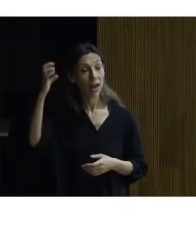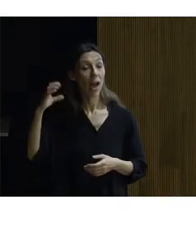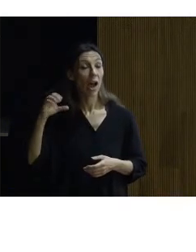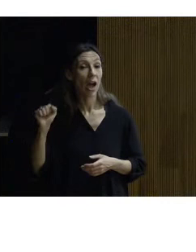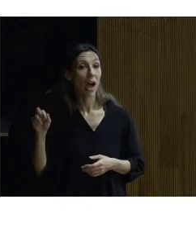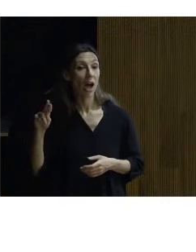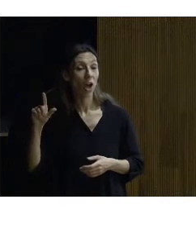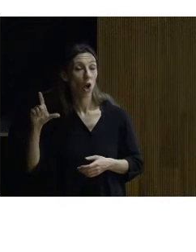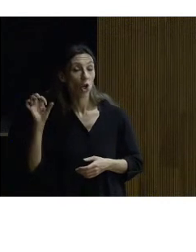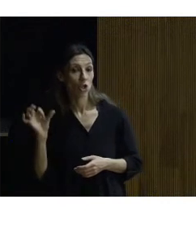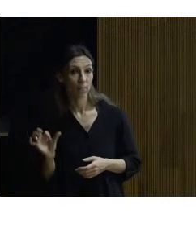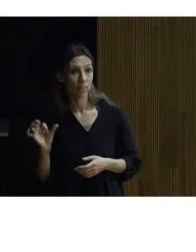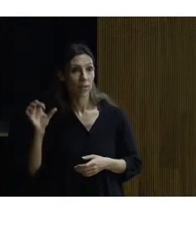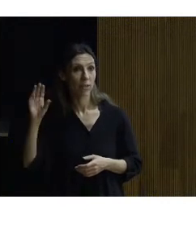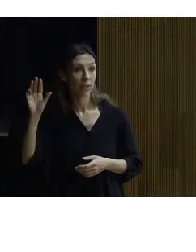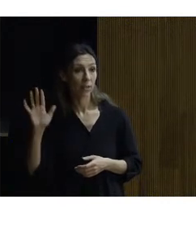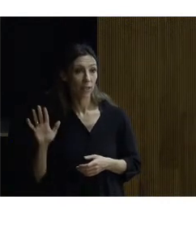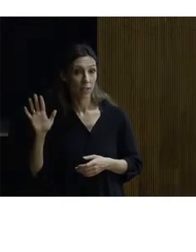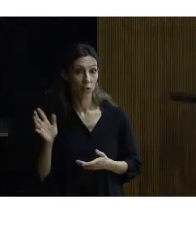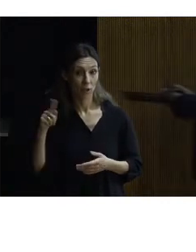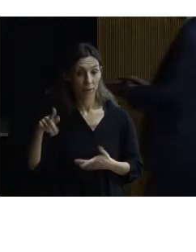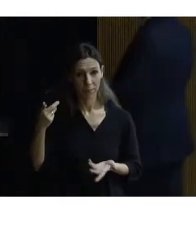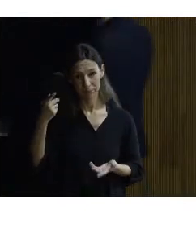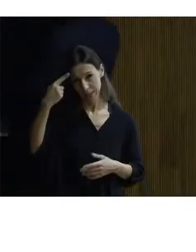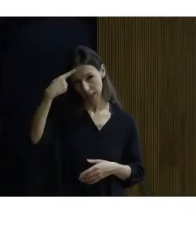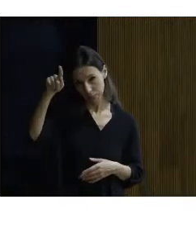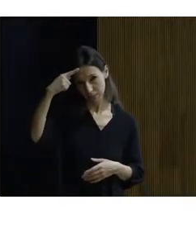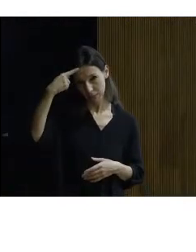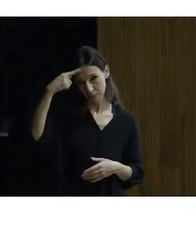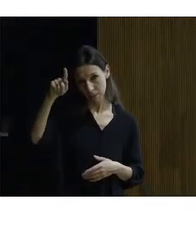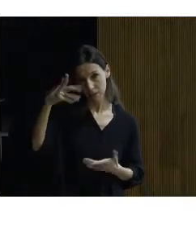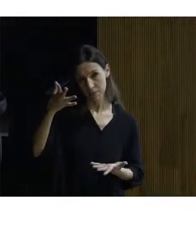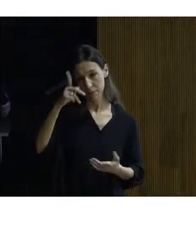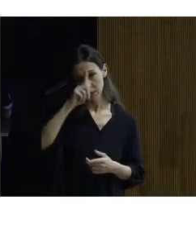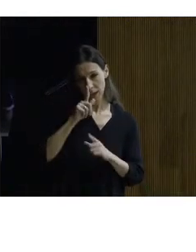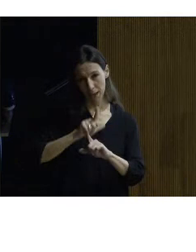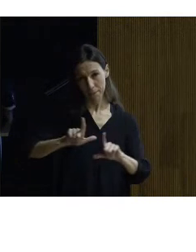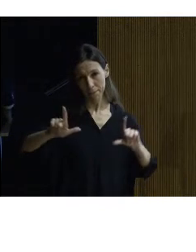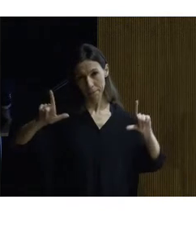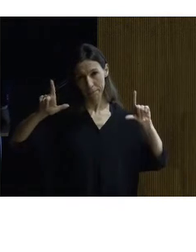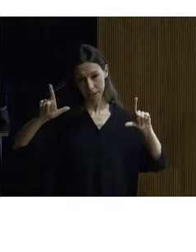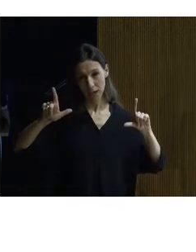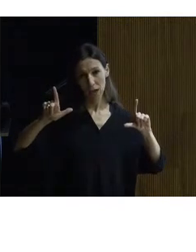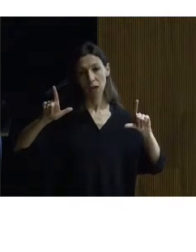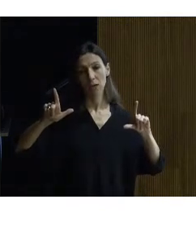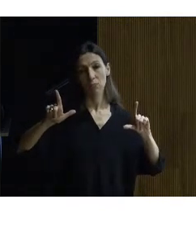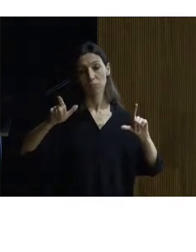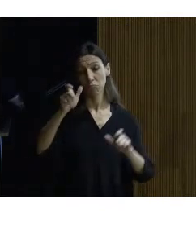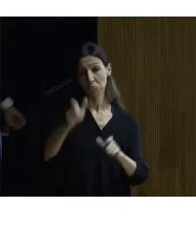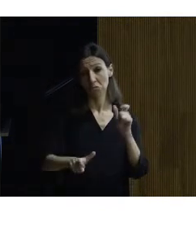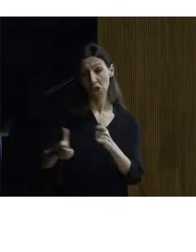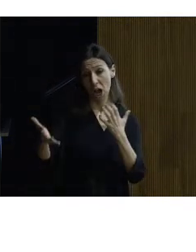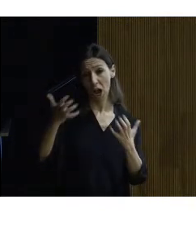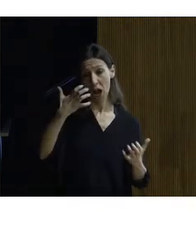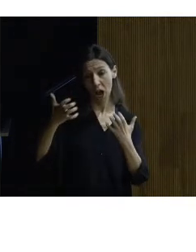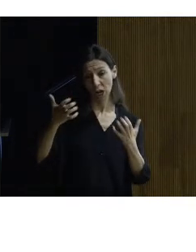también tenemos en mente seguramente imágenes debidas a artistas plásticos de